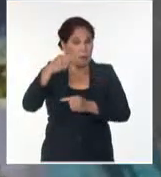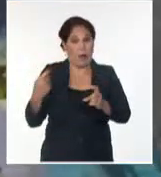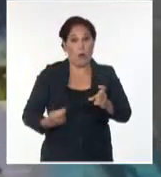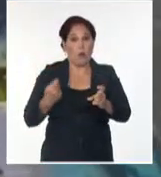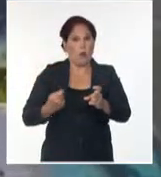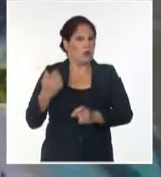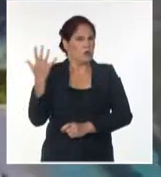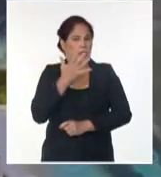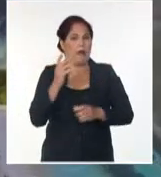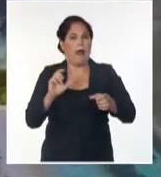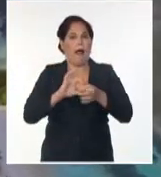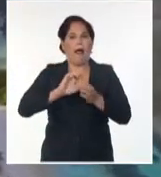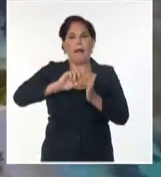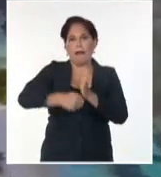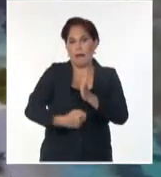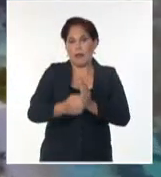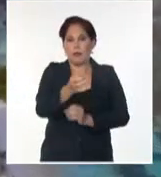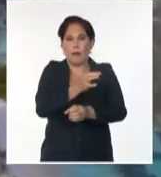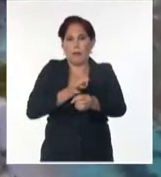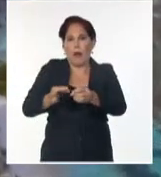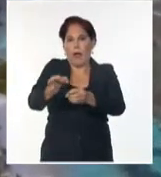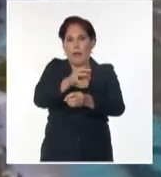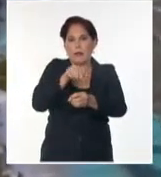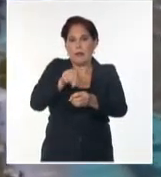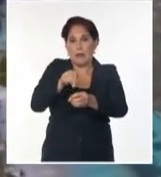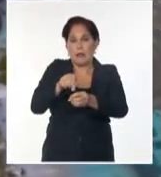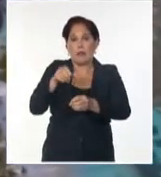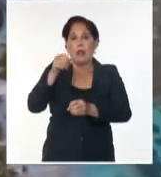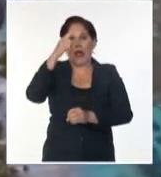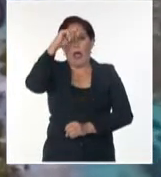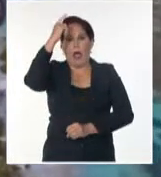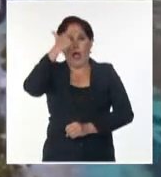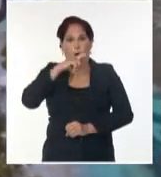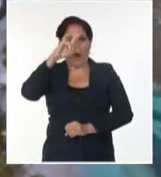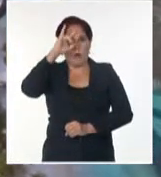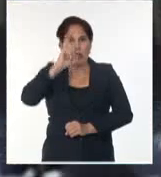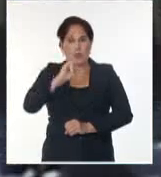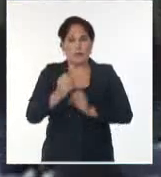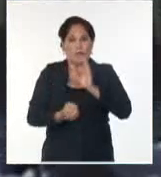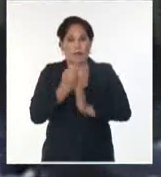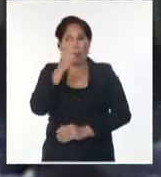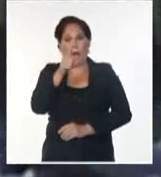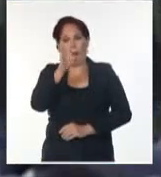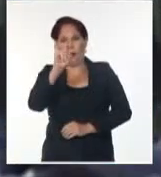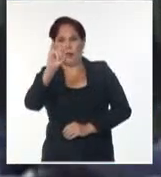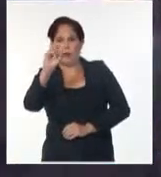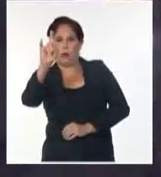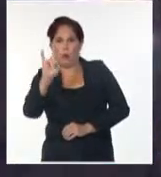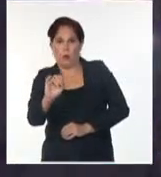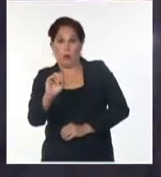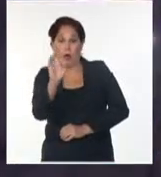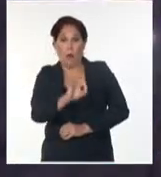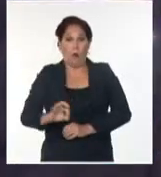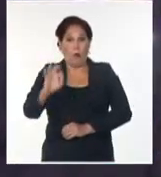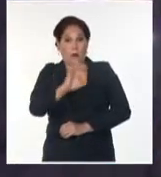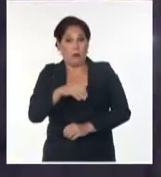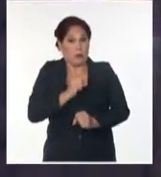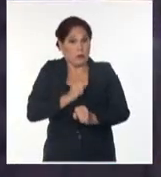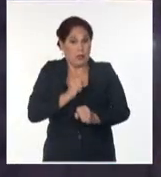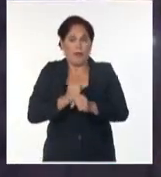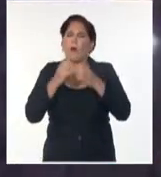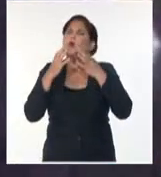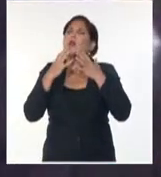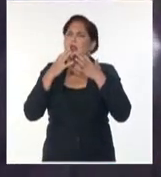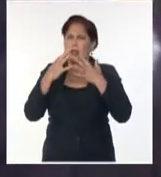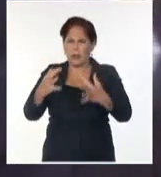tiene la Alianza de Pequeños Estados Insulares, AOCIS, creada en 1990. Esta organización desempeñó un importante